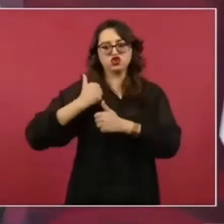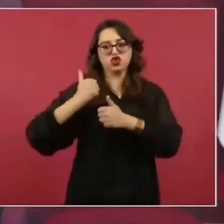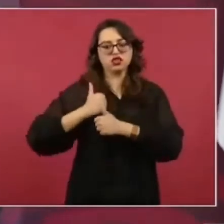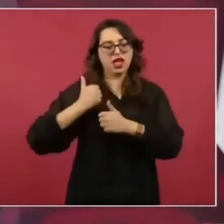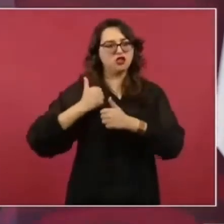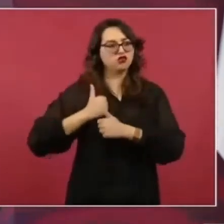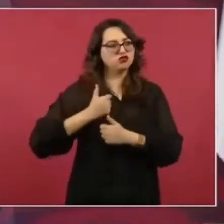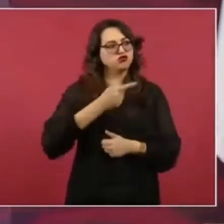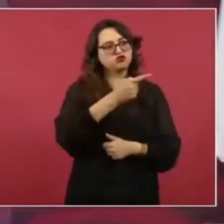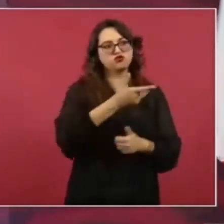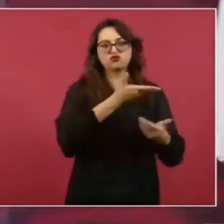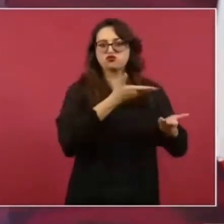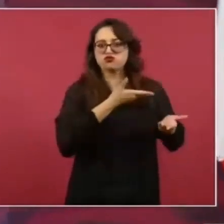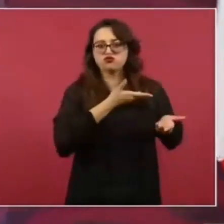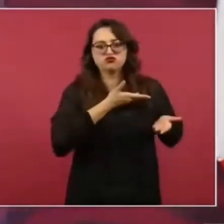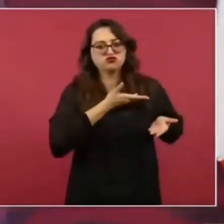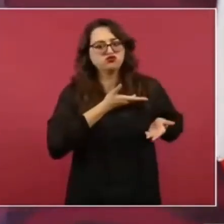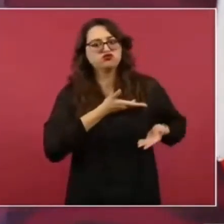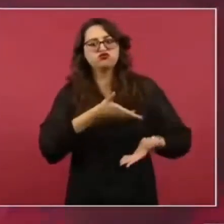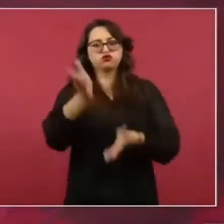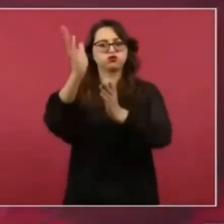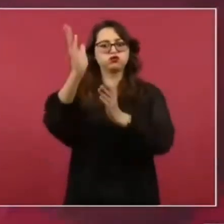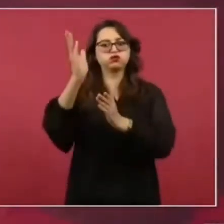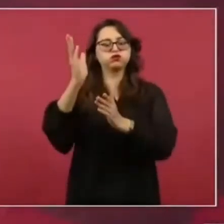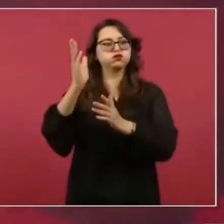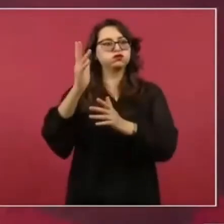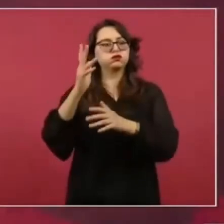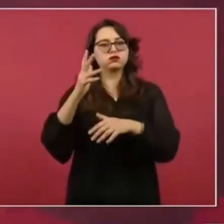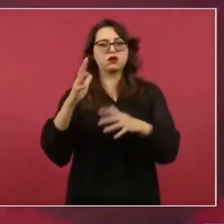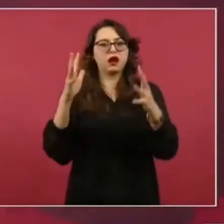Estados Unidos, el programa llamado Braceros,